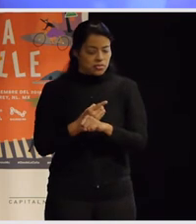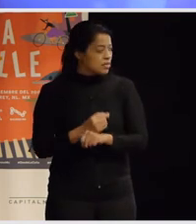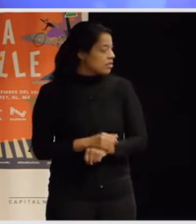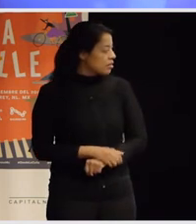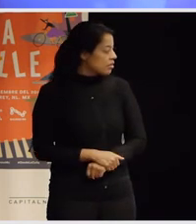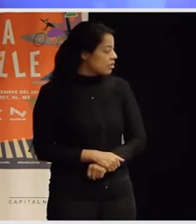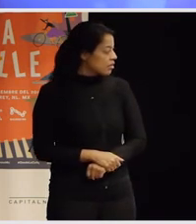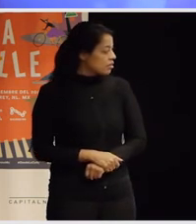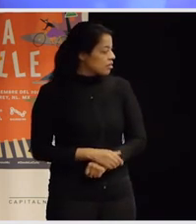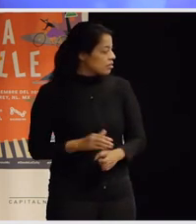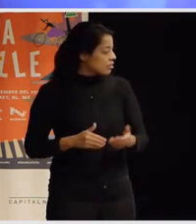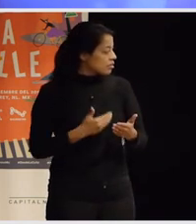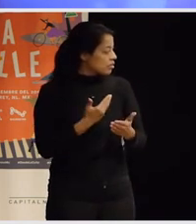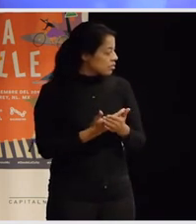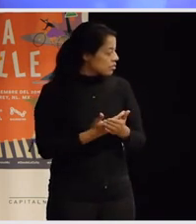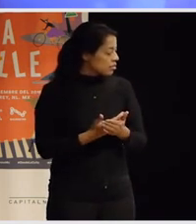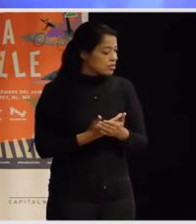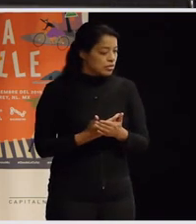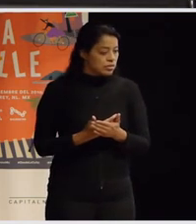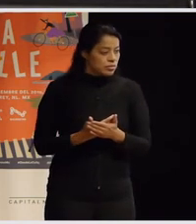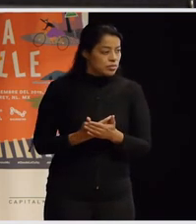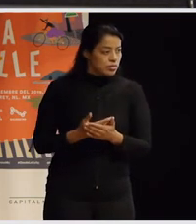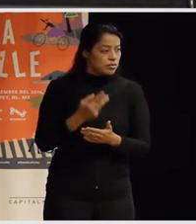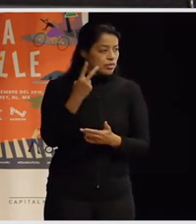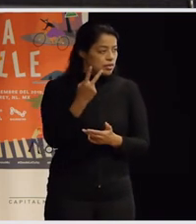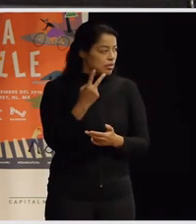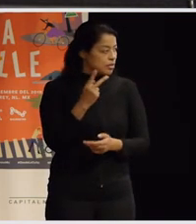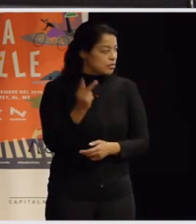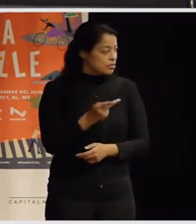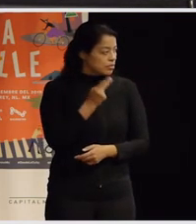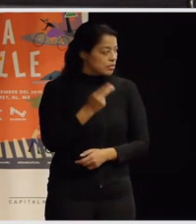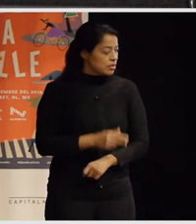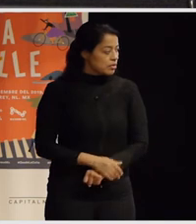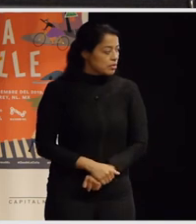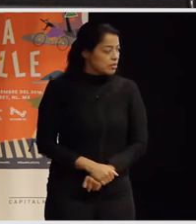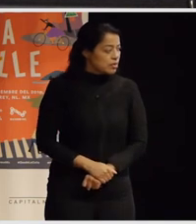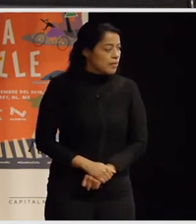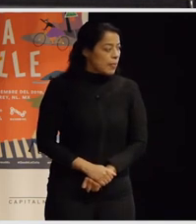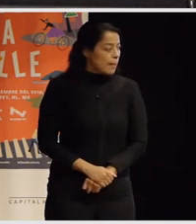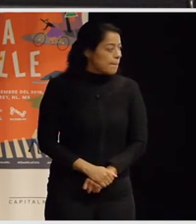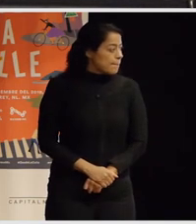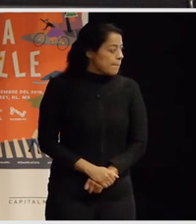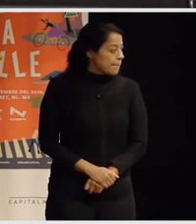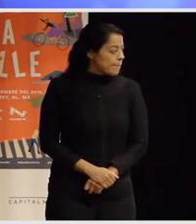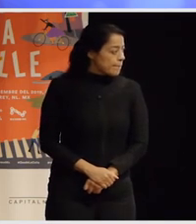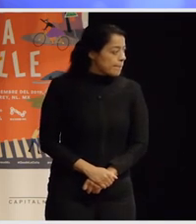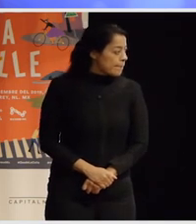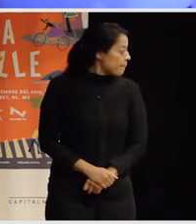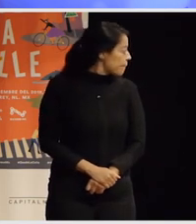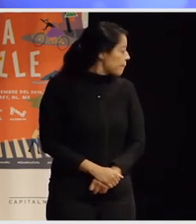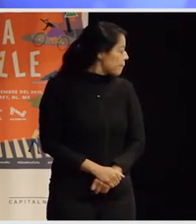Oyanne te propongo que escuchemos las dos últimas intervenciones para que hagas un cierre perfecto